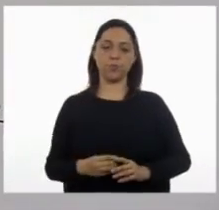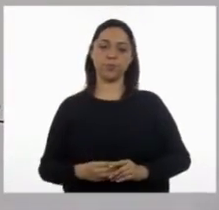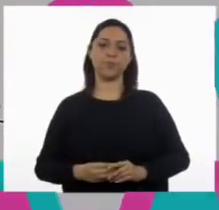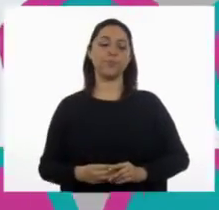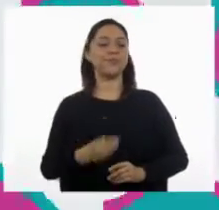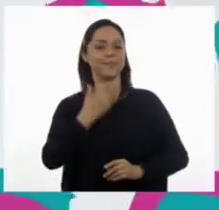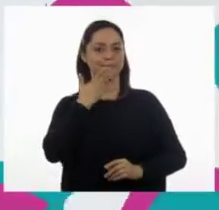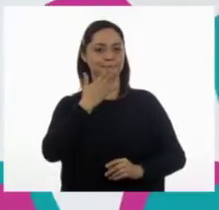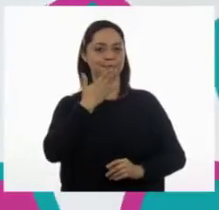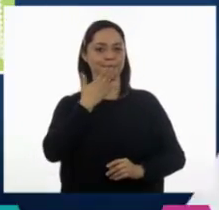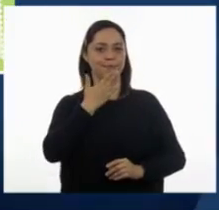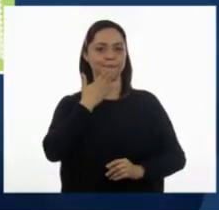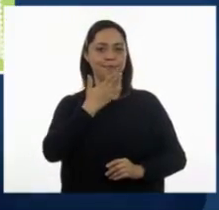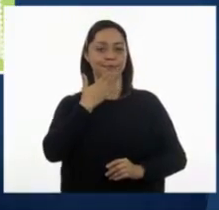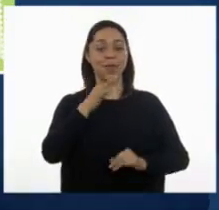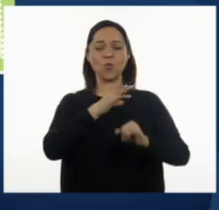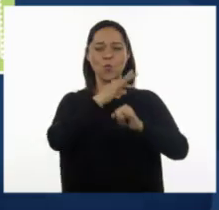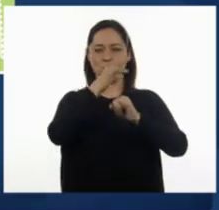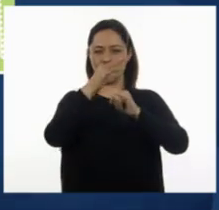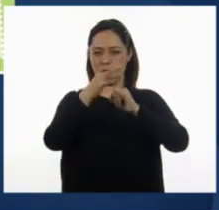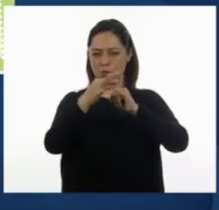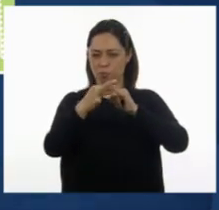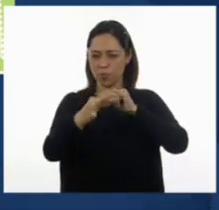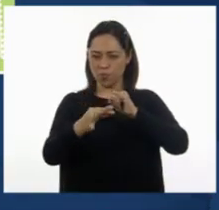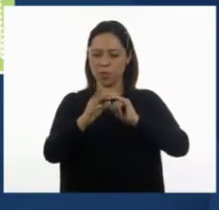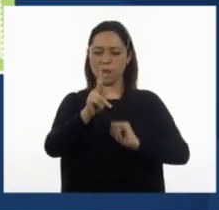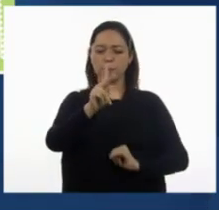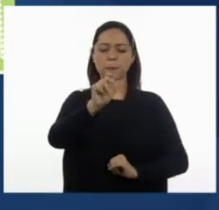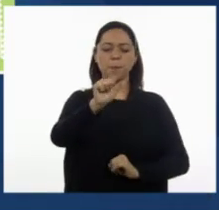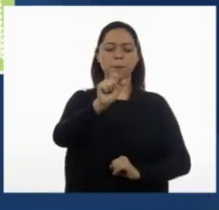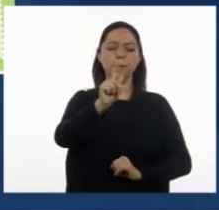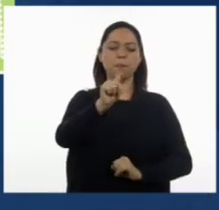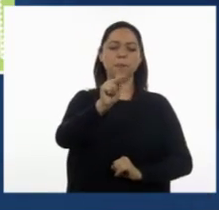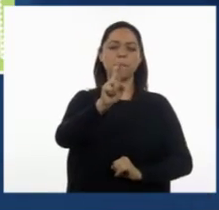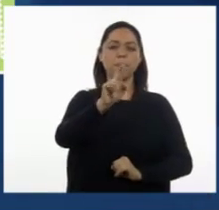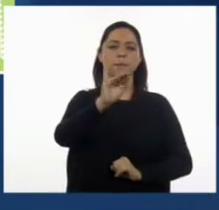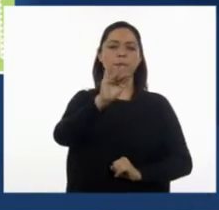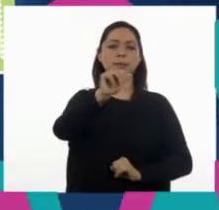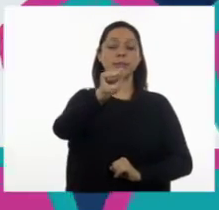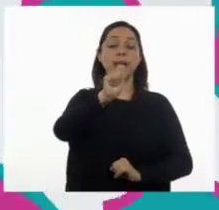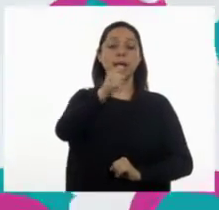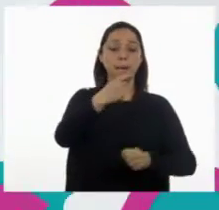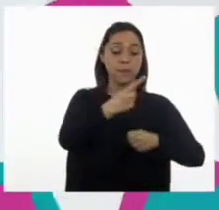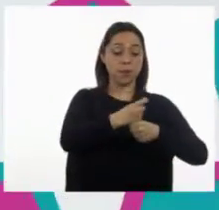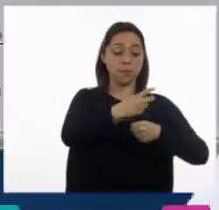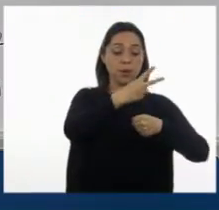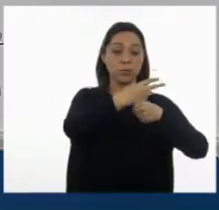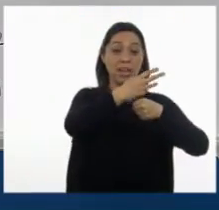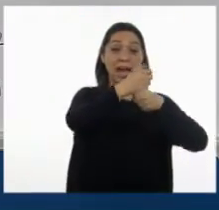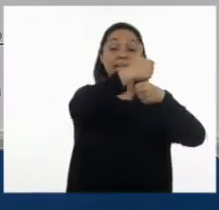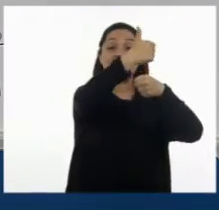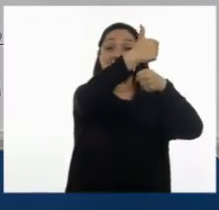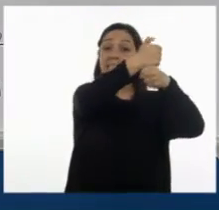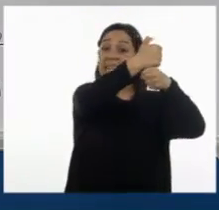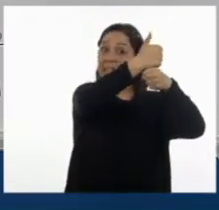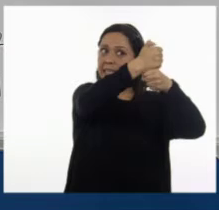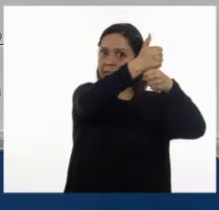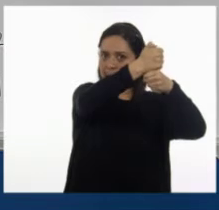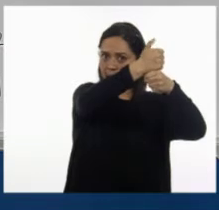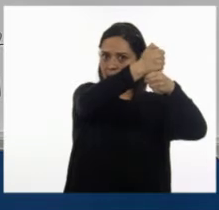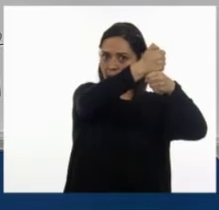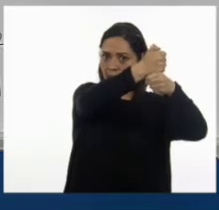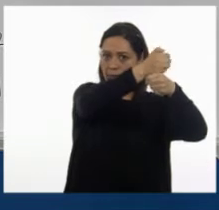Muy bien. Y finalmente el lugar de Patricia está en la sexta fila en la décima primera columna.